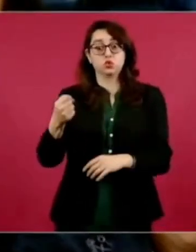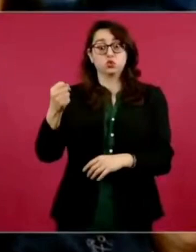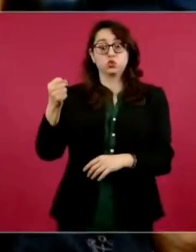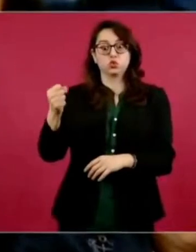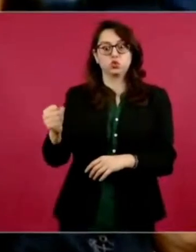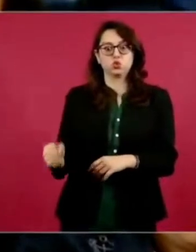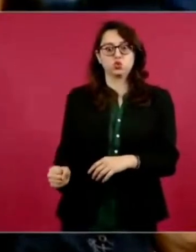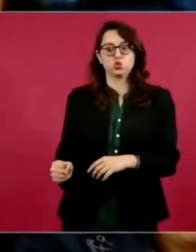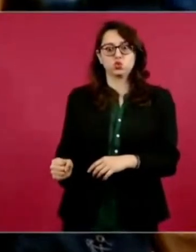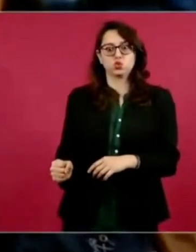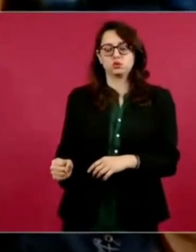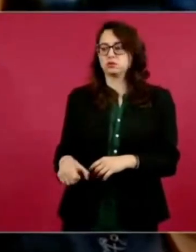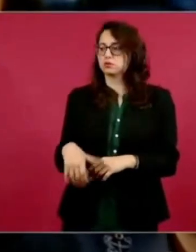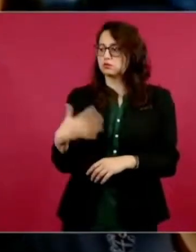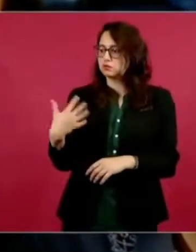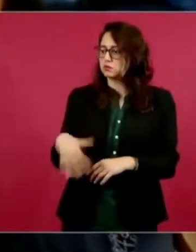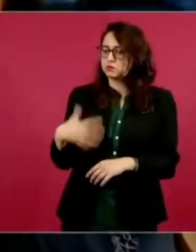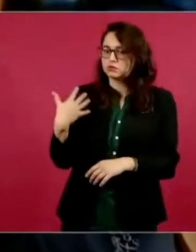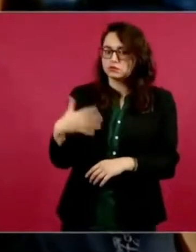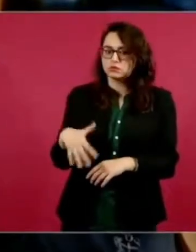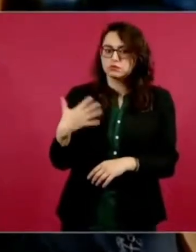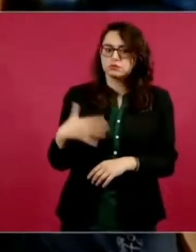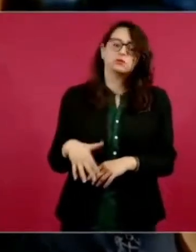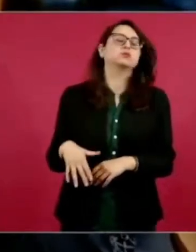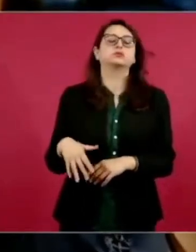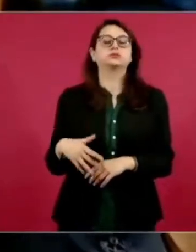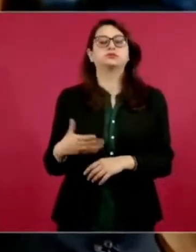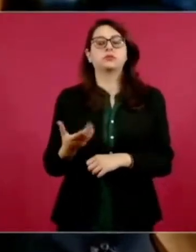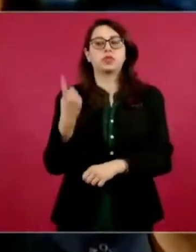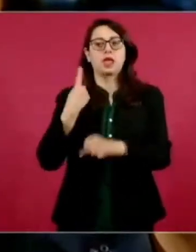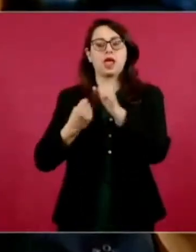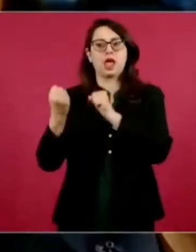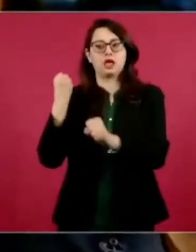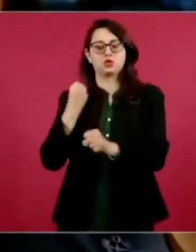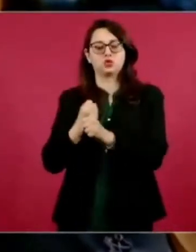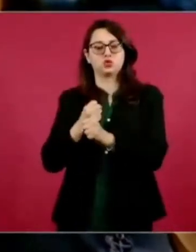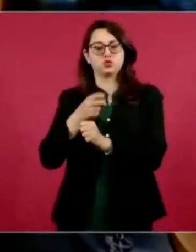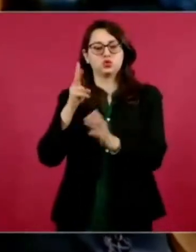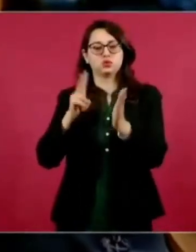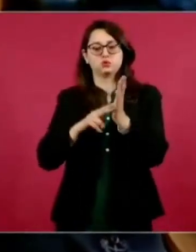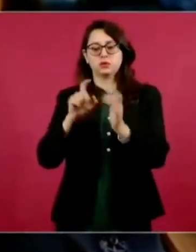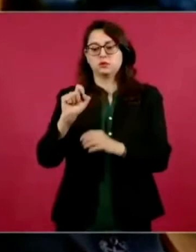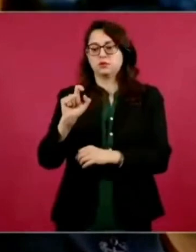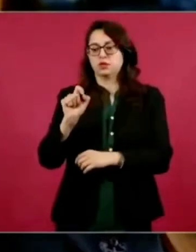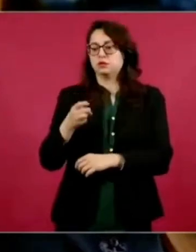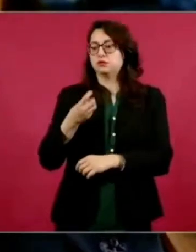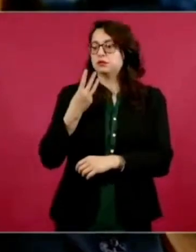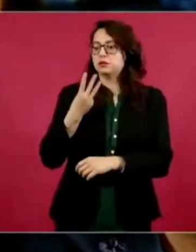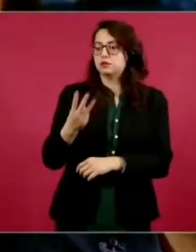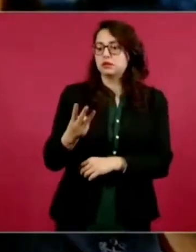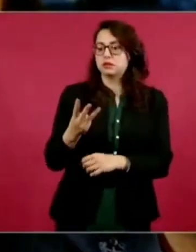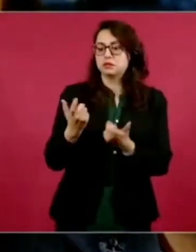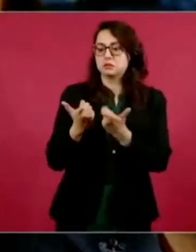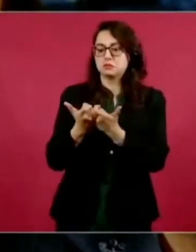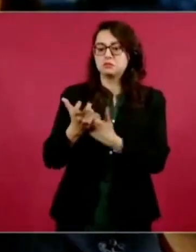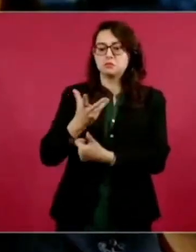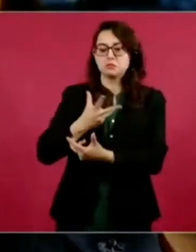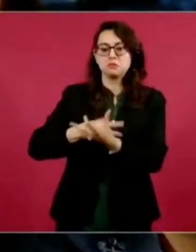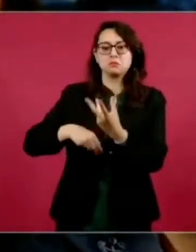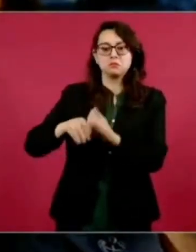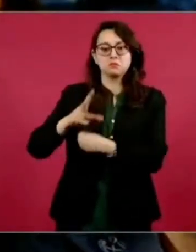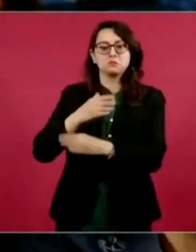país. En el segundo trimestre de 2023 repunta mucho la economía